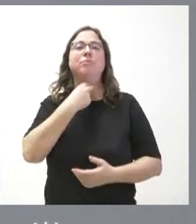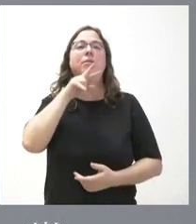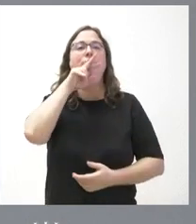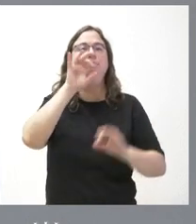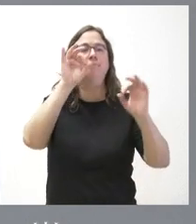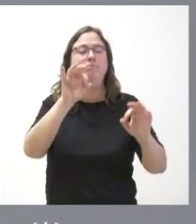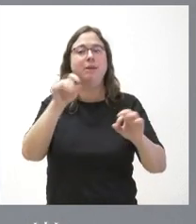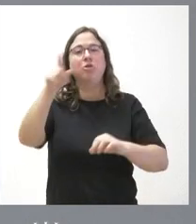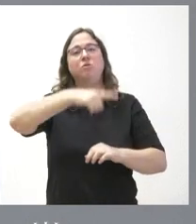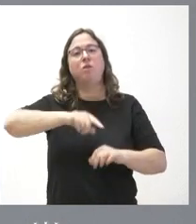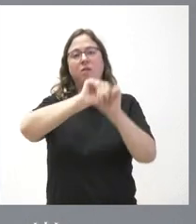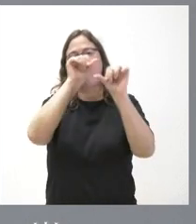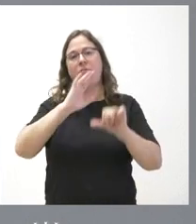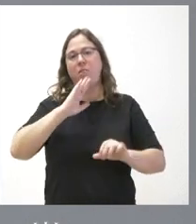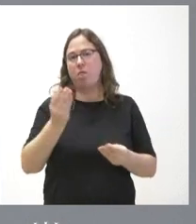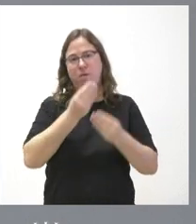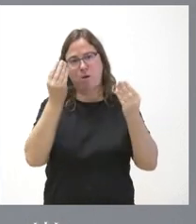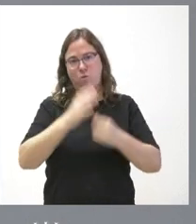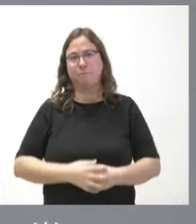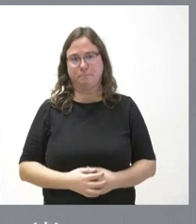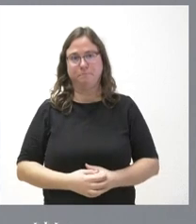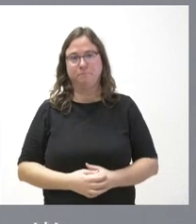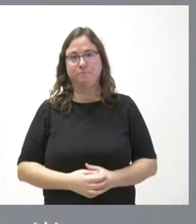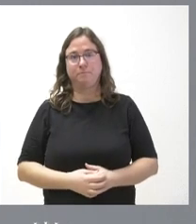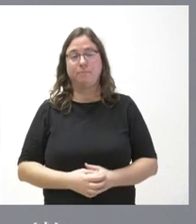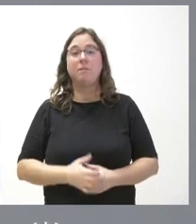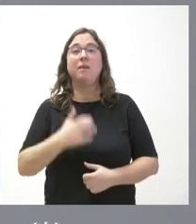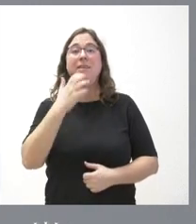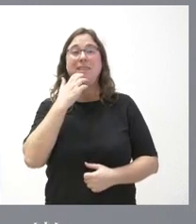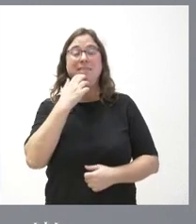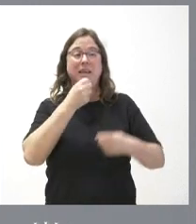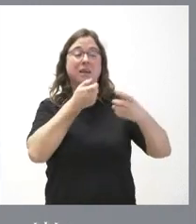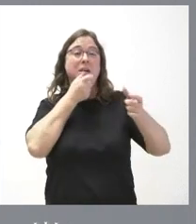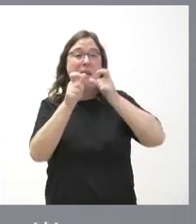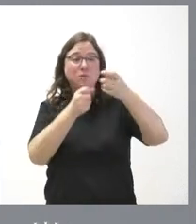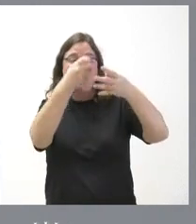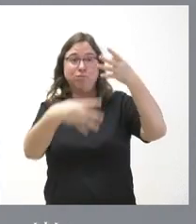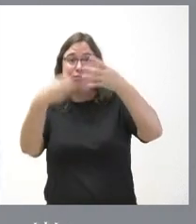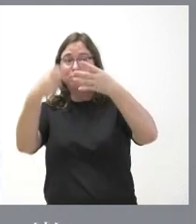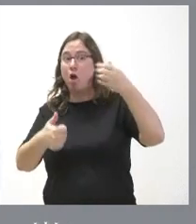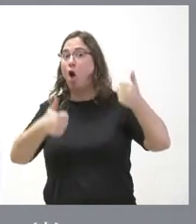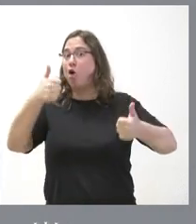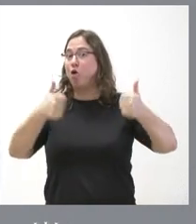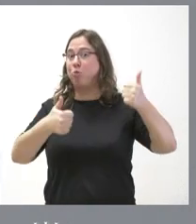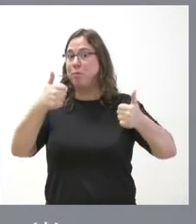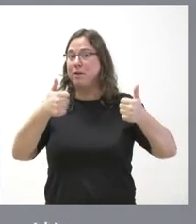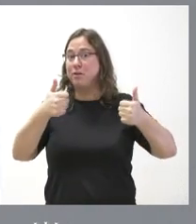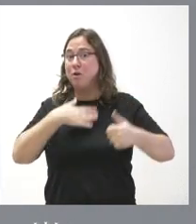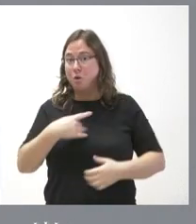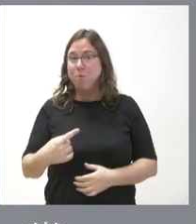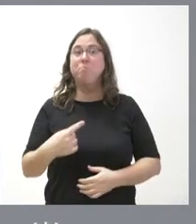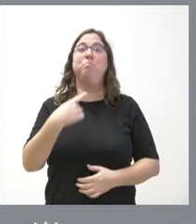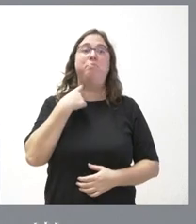políticos en las mejores condiciones posibles si sacamos un listado de insultos quizá por competición perdamos muchos más